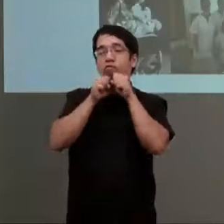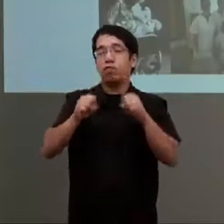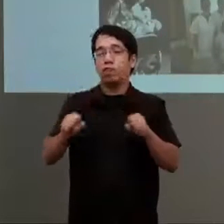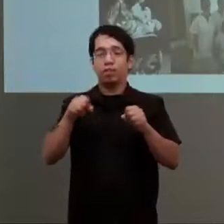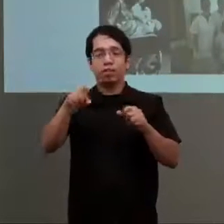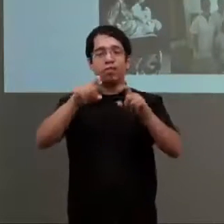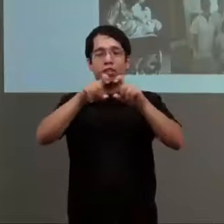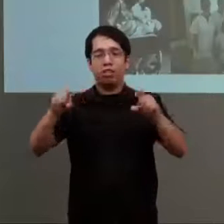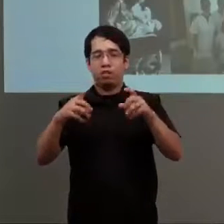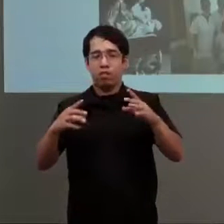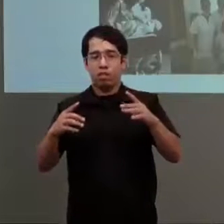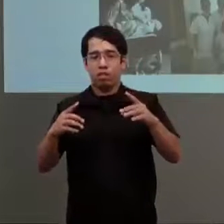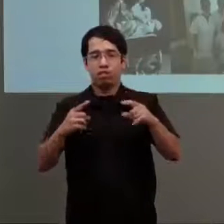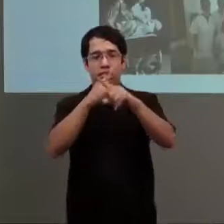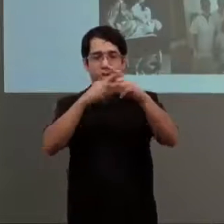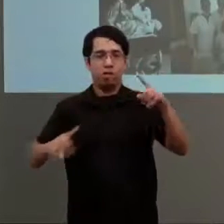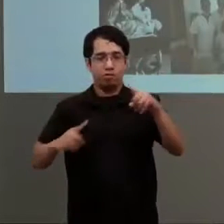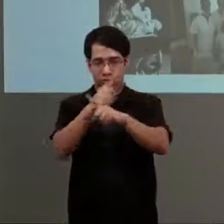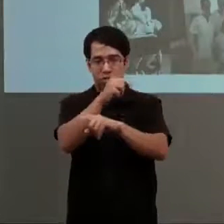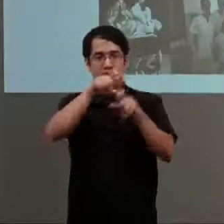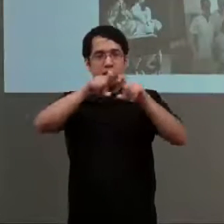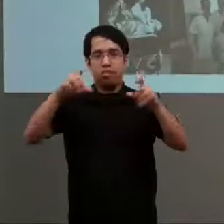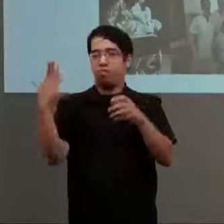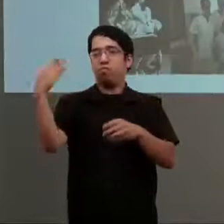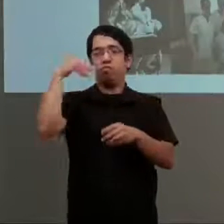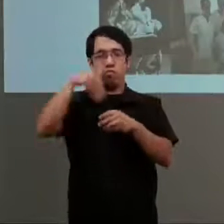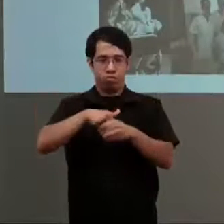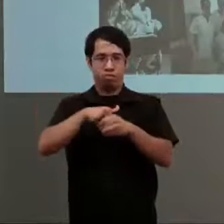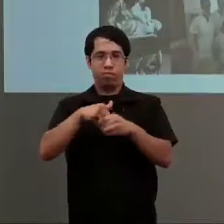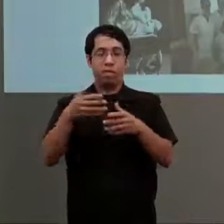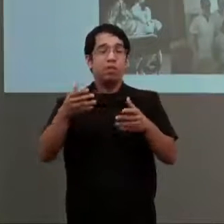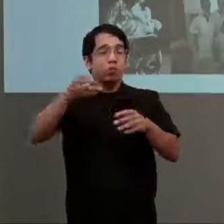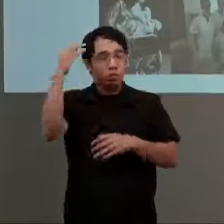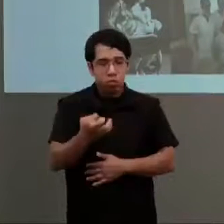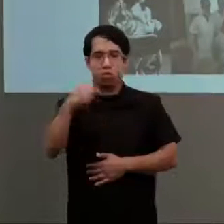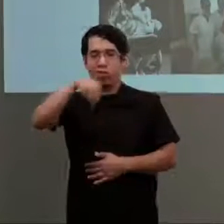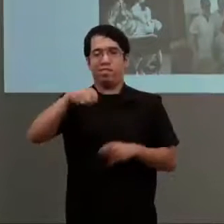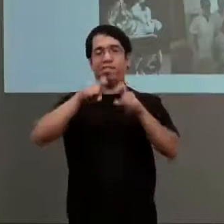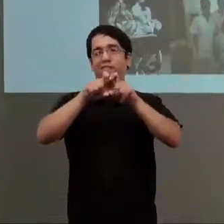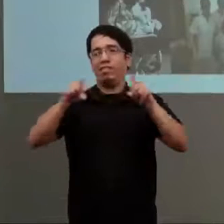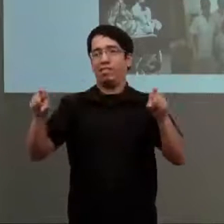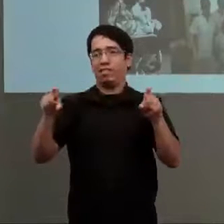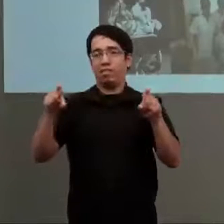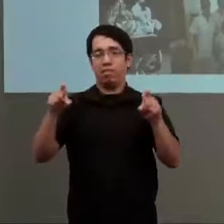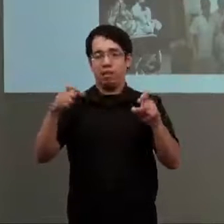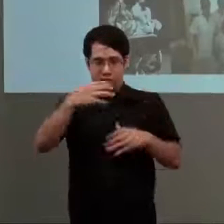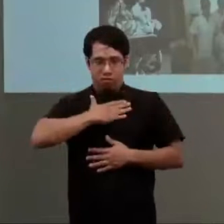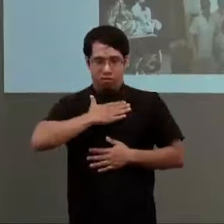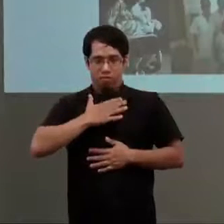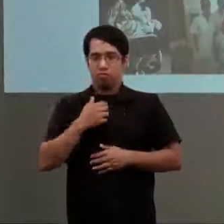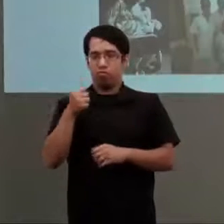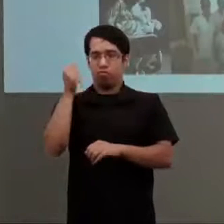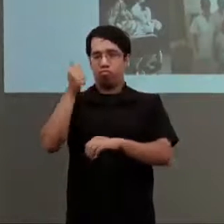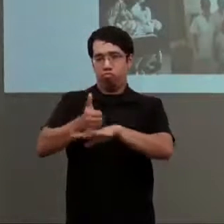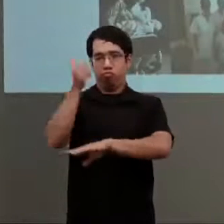con la transversalización y el diseño de políticas públicas, que es justamente el tema que me toca